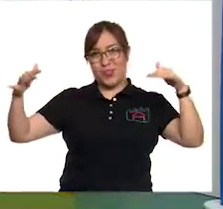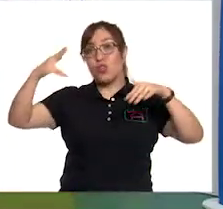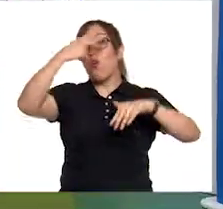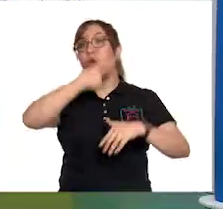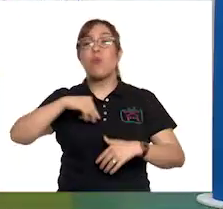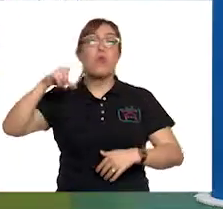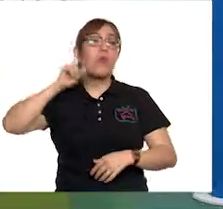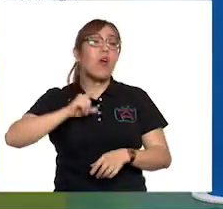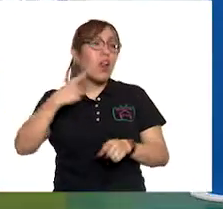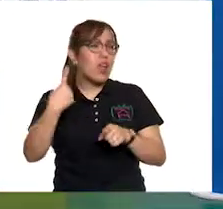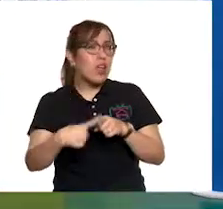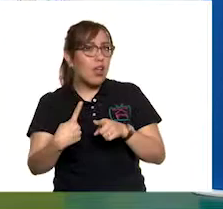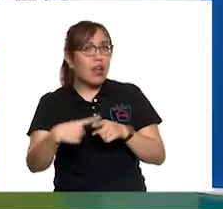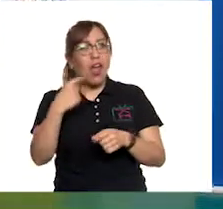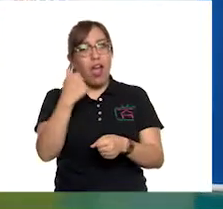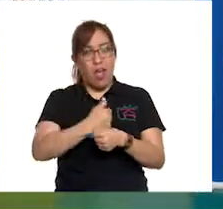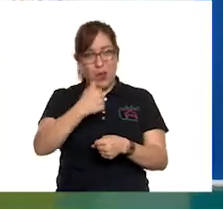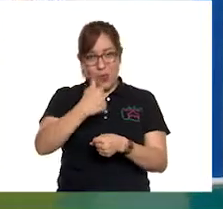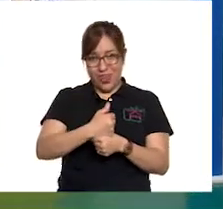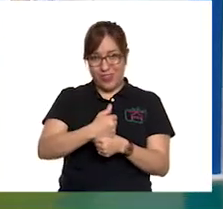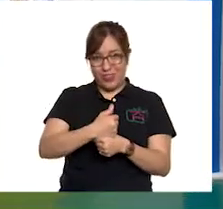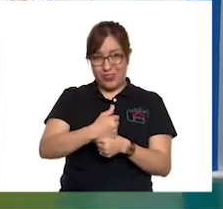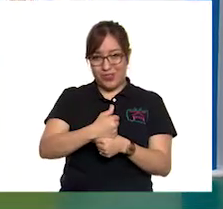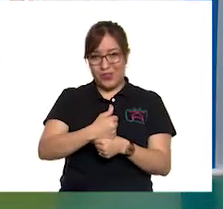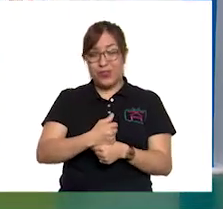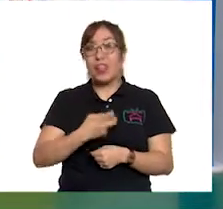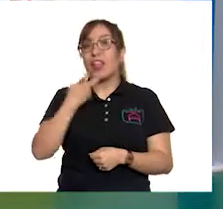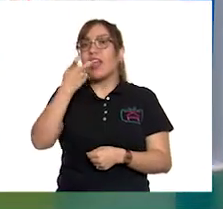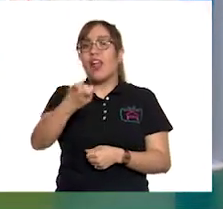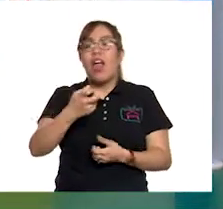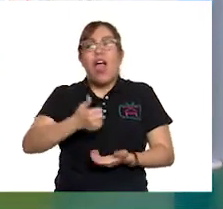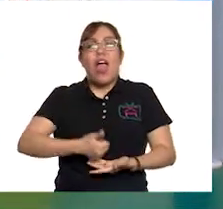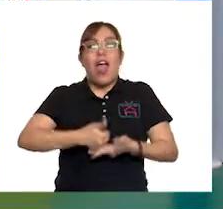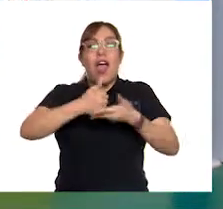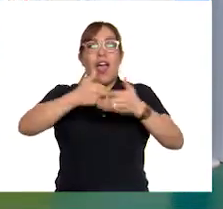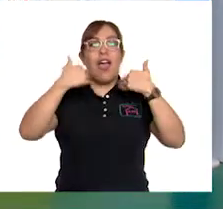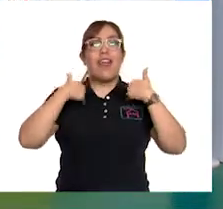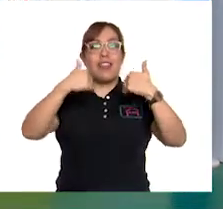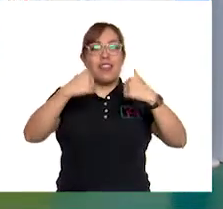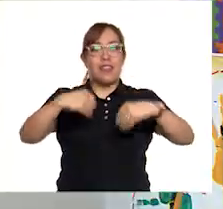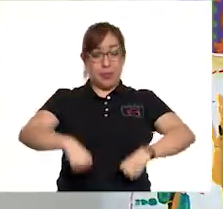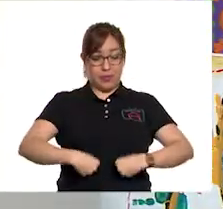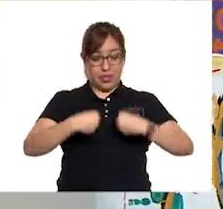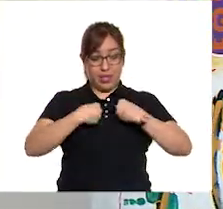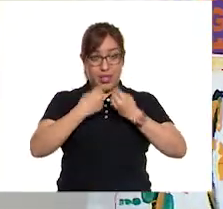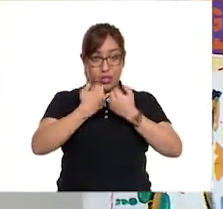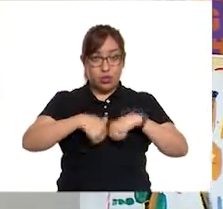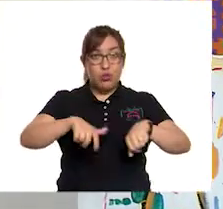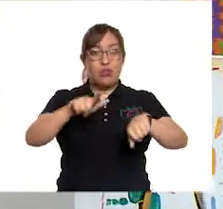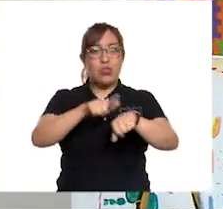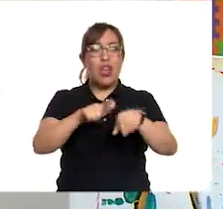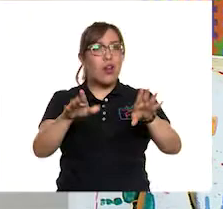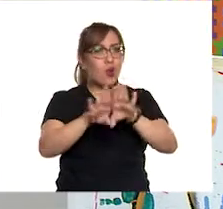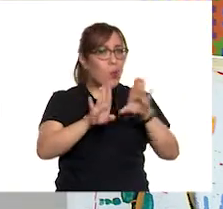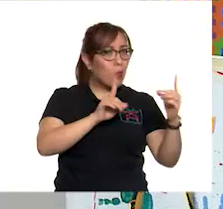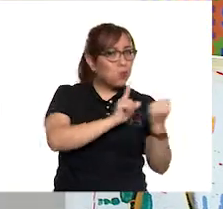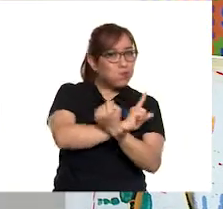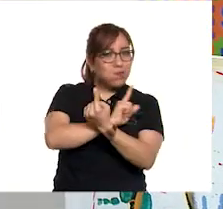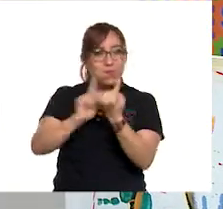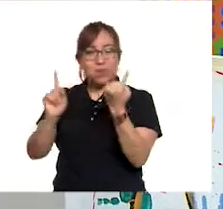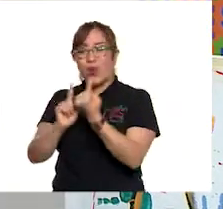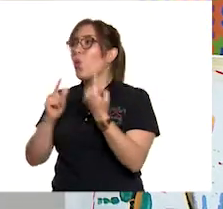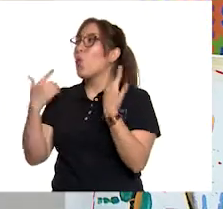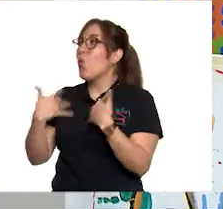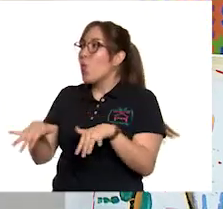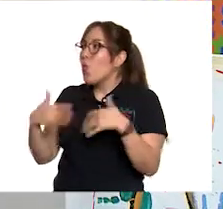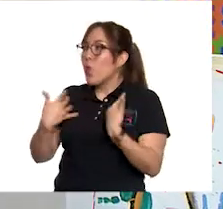abuelitos, ya que nos va a dar ideas de nuestra vida en sociedad. ¡Ay! Entonces debe de ser un tema muy, muy,